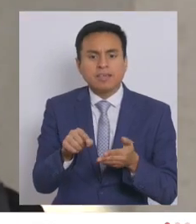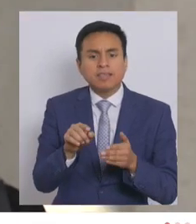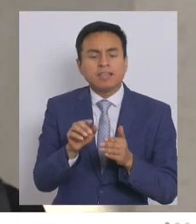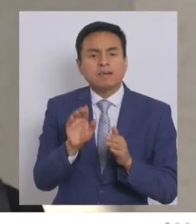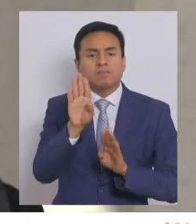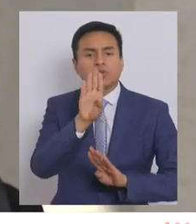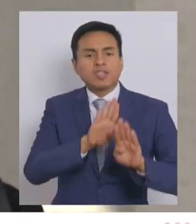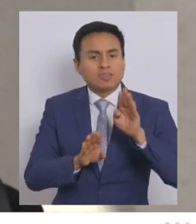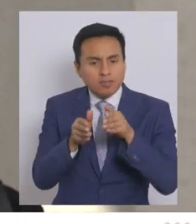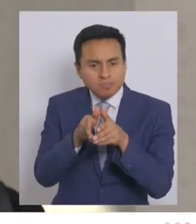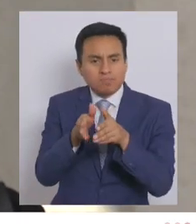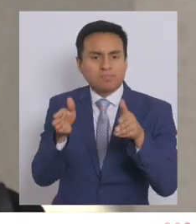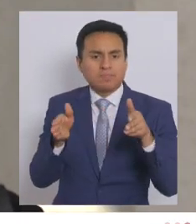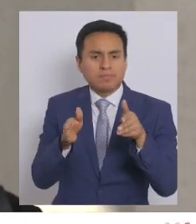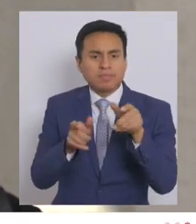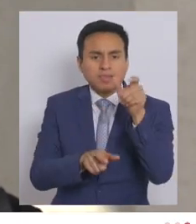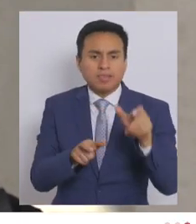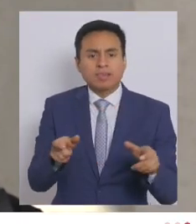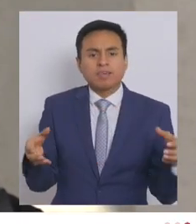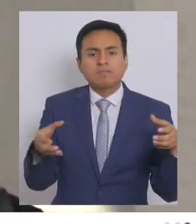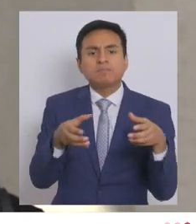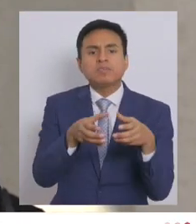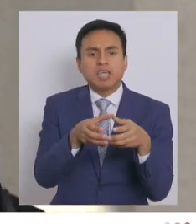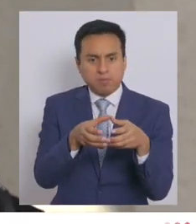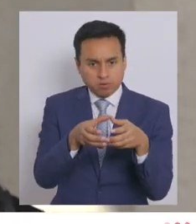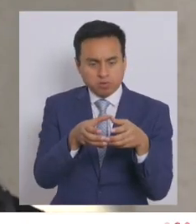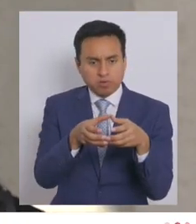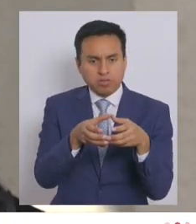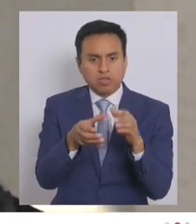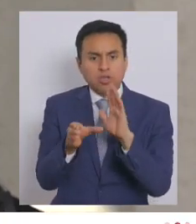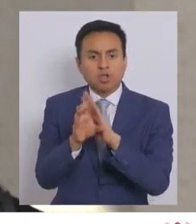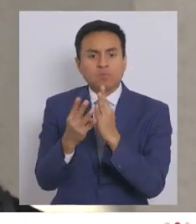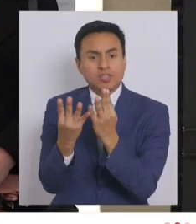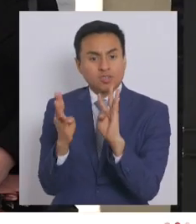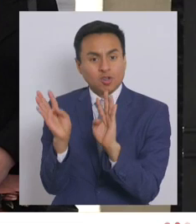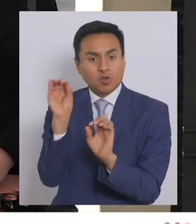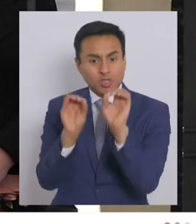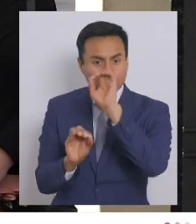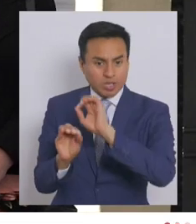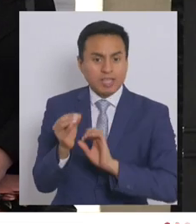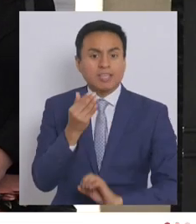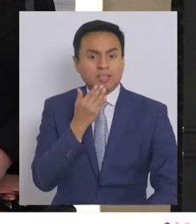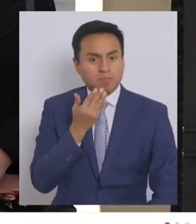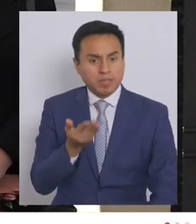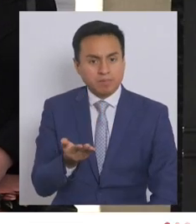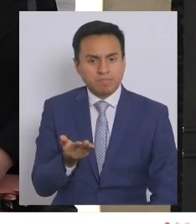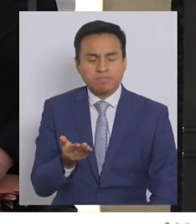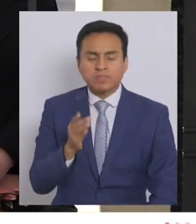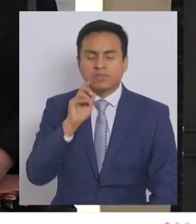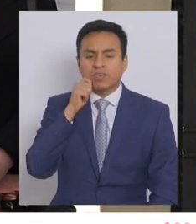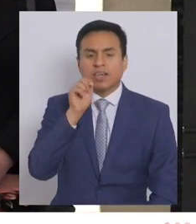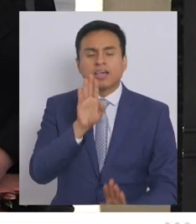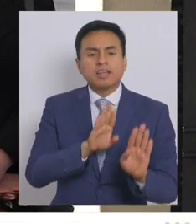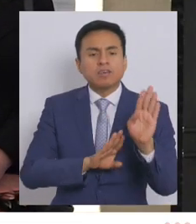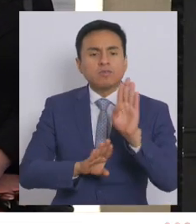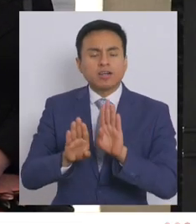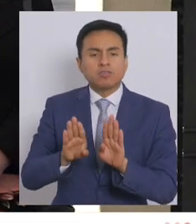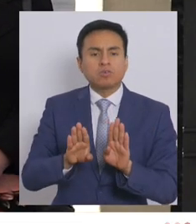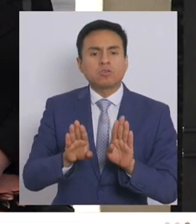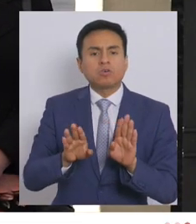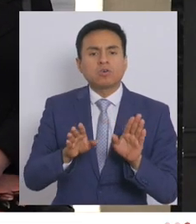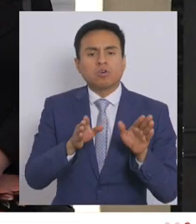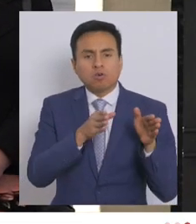protección también a miembros de la Convención Constitucional. Porque el resguardo del orden